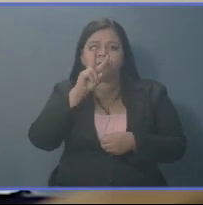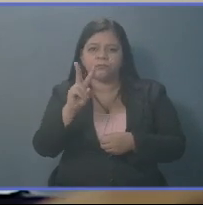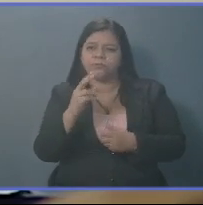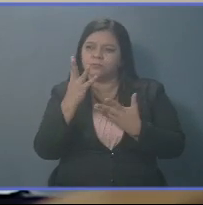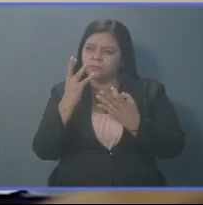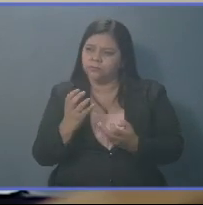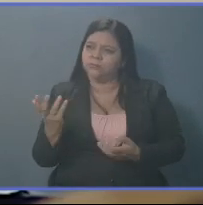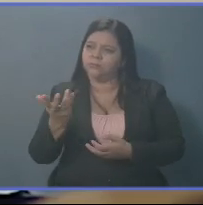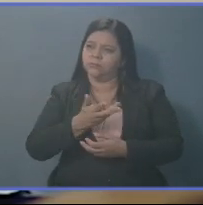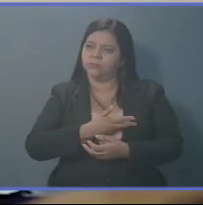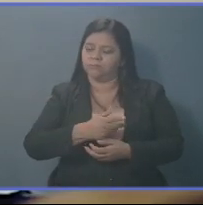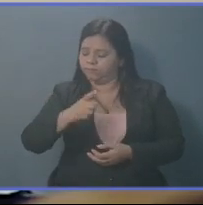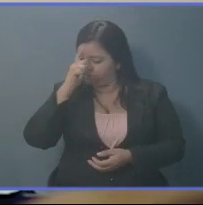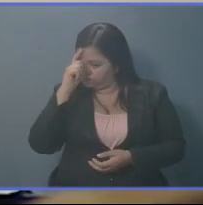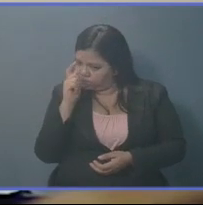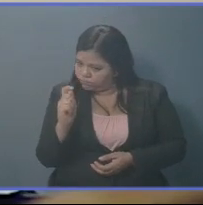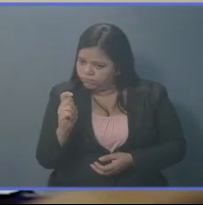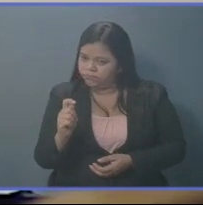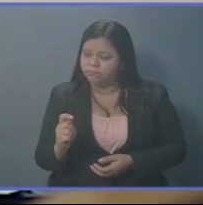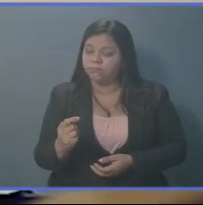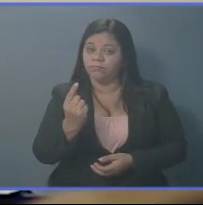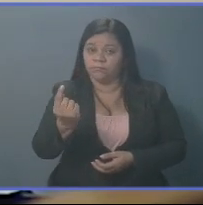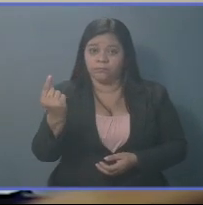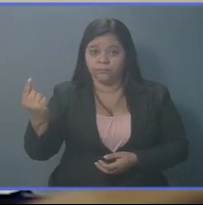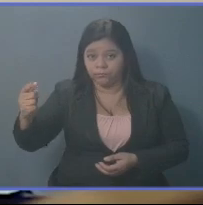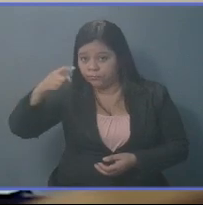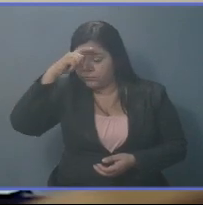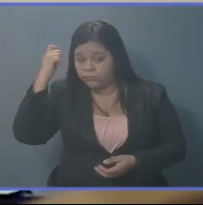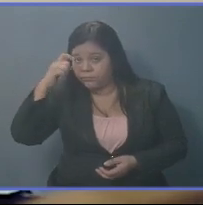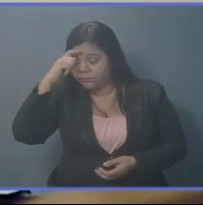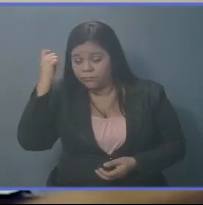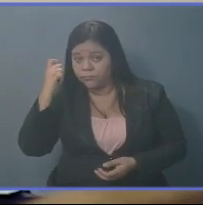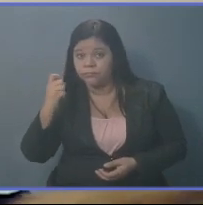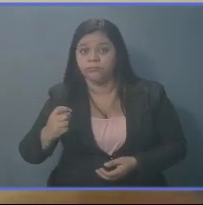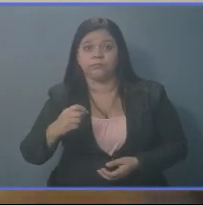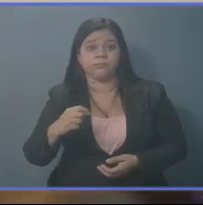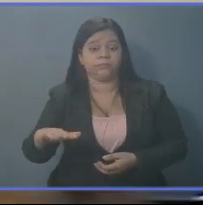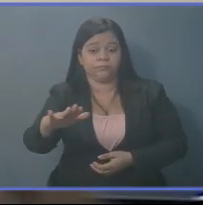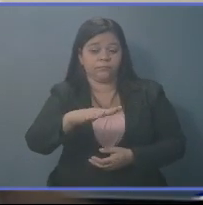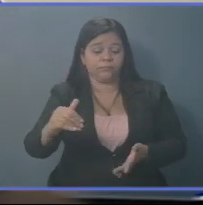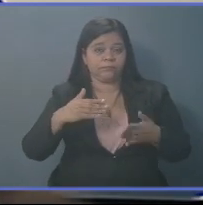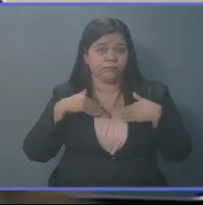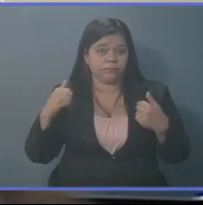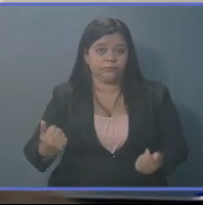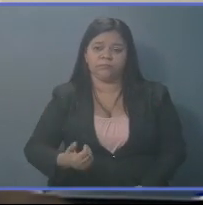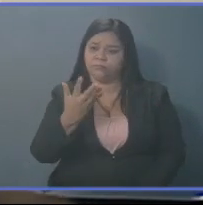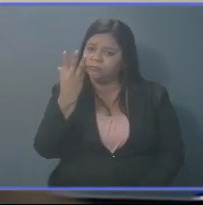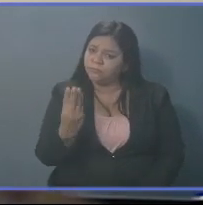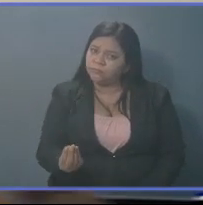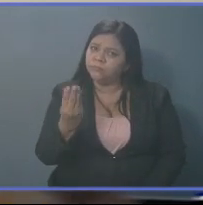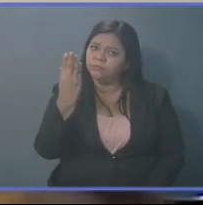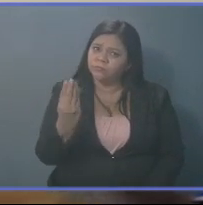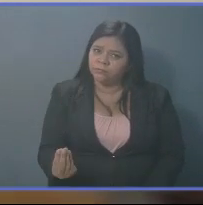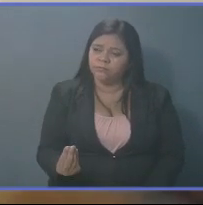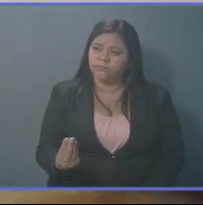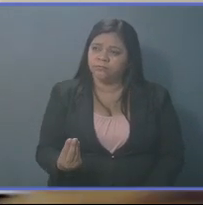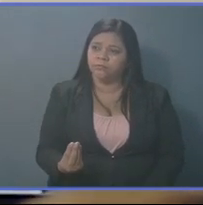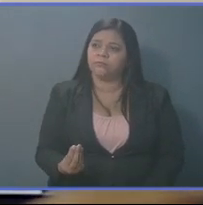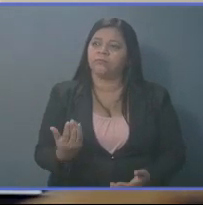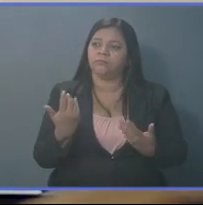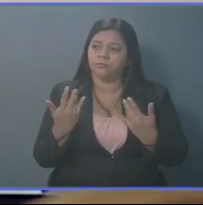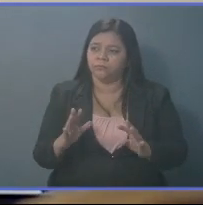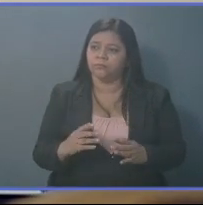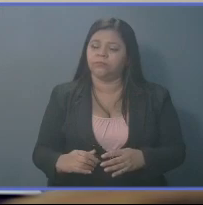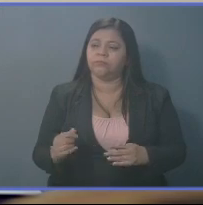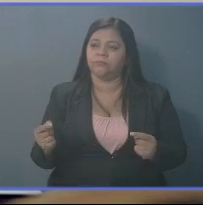reconocimiento a ese personal de salud que se está fajando día a día en la primera línea de